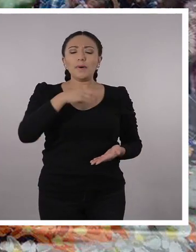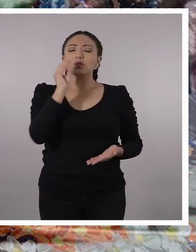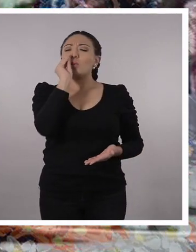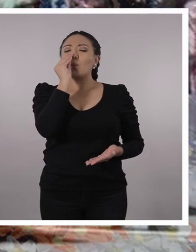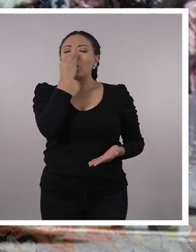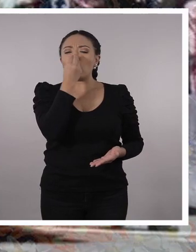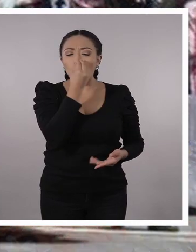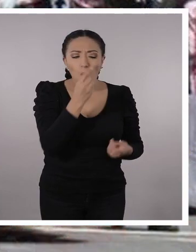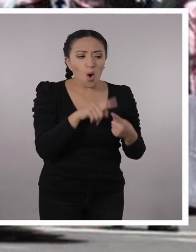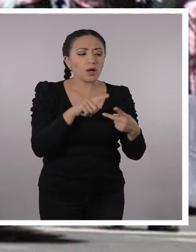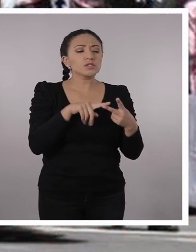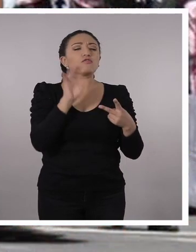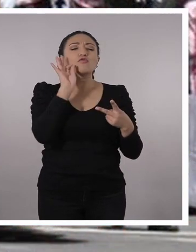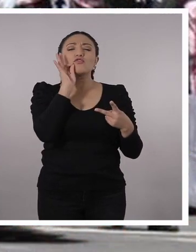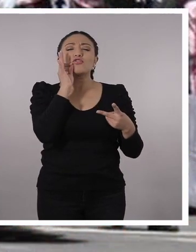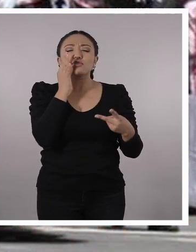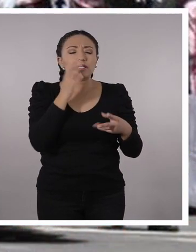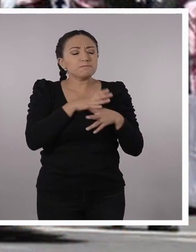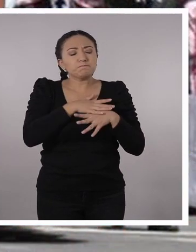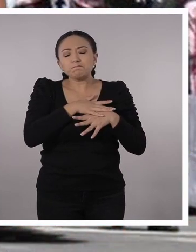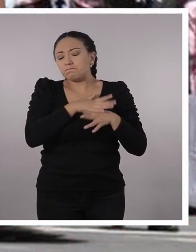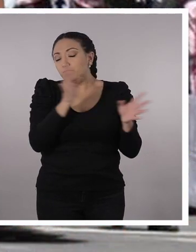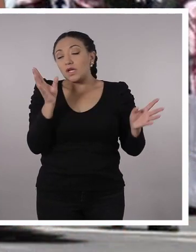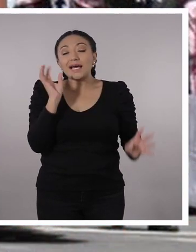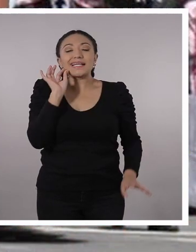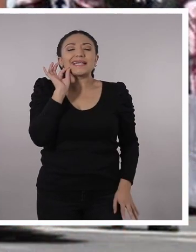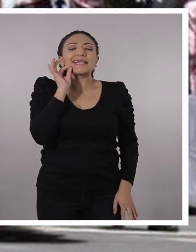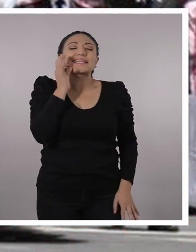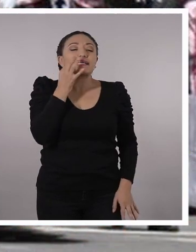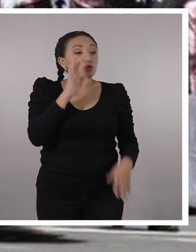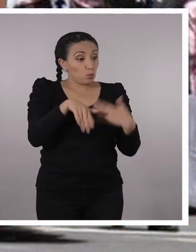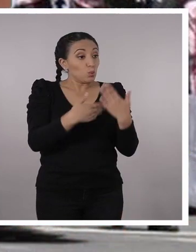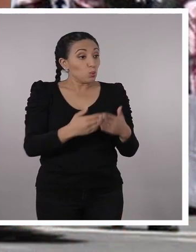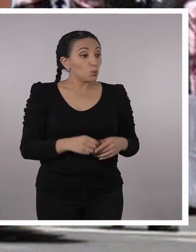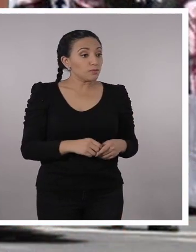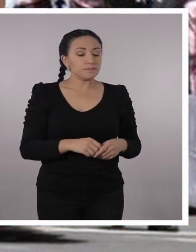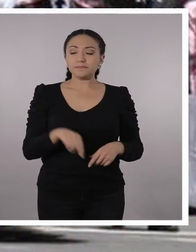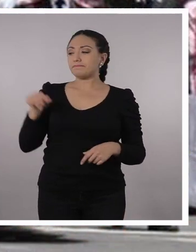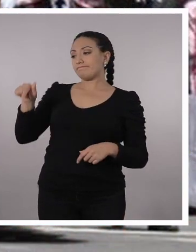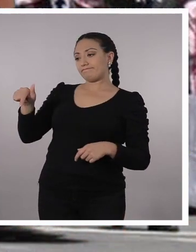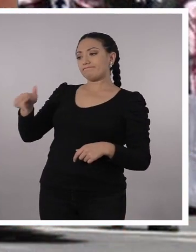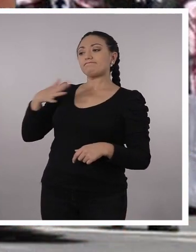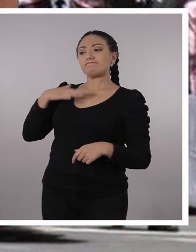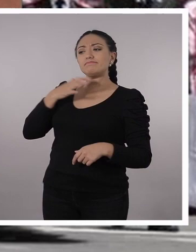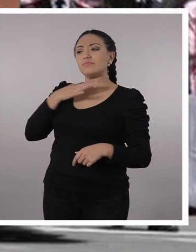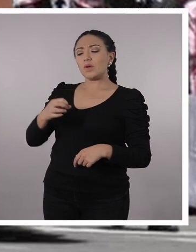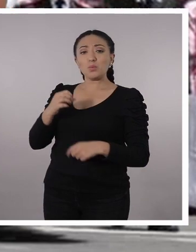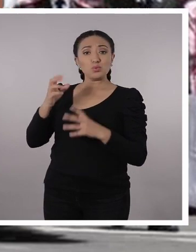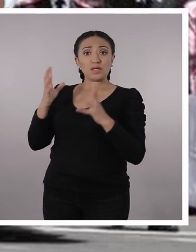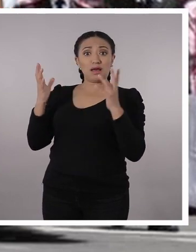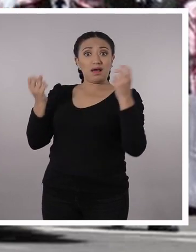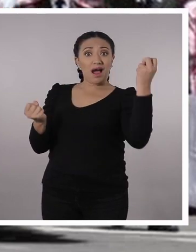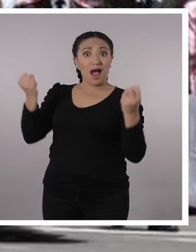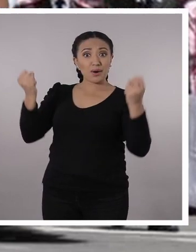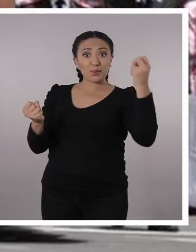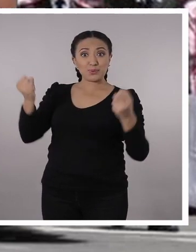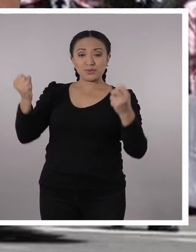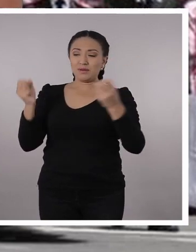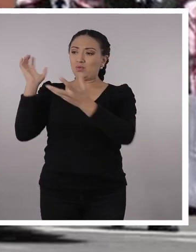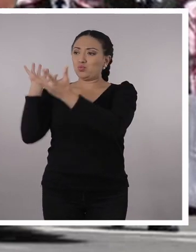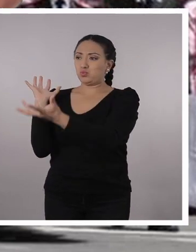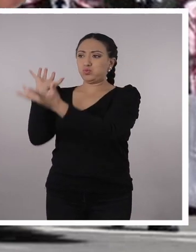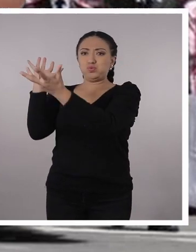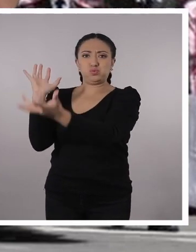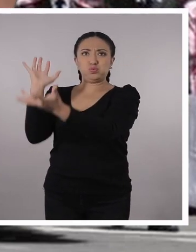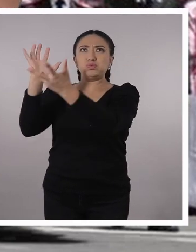inconfundibles. Además que las frutas son deliciosas todas. Y sabes que me gustan los carros alegóricos. Hay muchos elementos